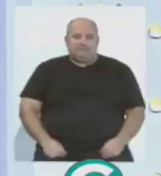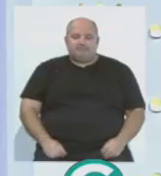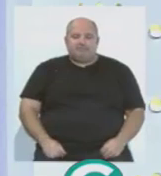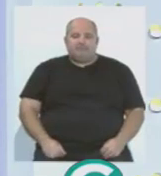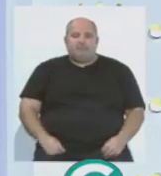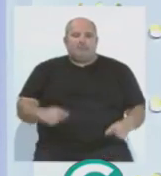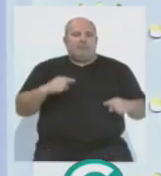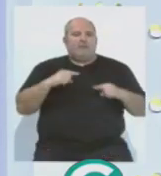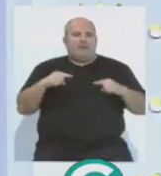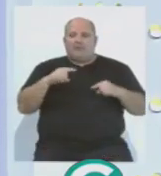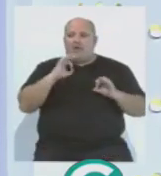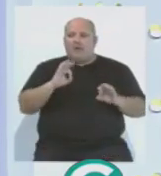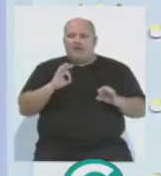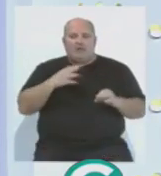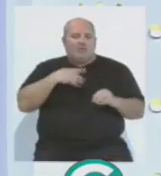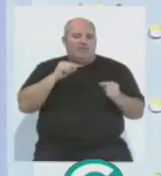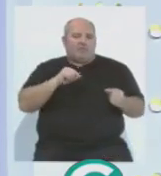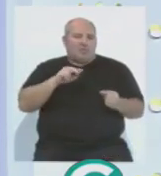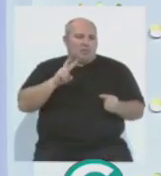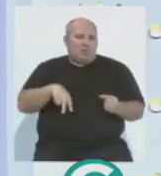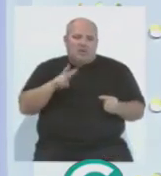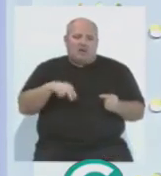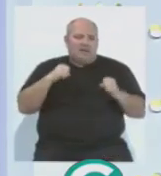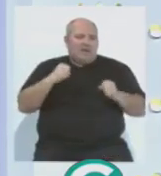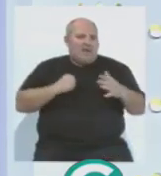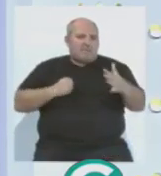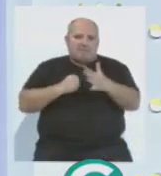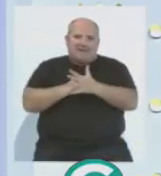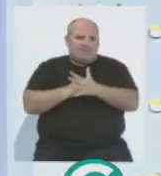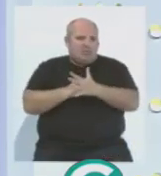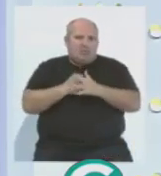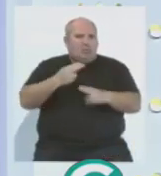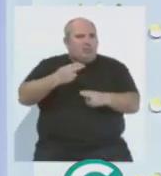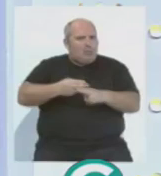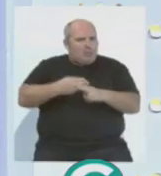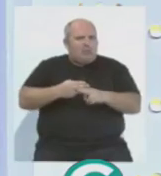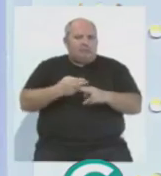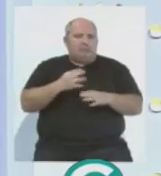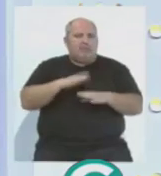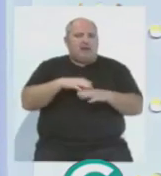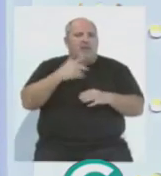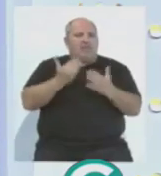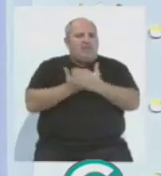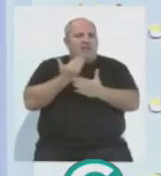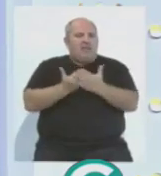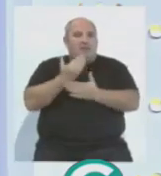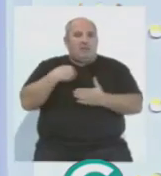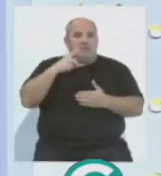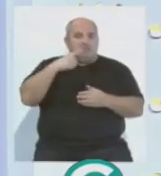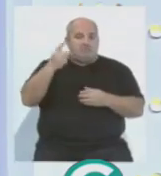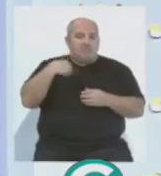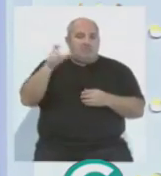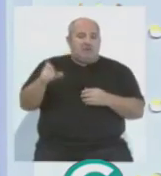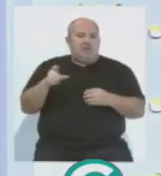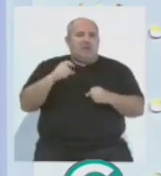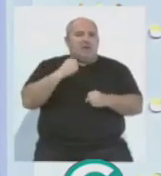y con Cervera eso sí que no se puede debatir, o hay que entrenar a tope y demostrar lo que vale en día a día, porque él mismo lo dice, que